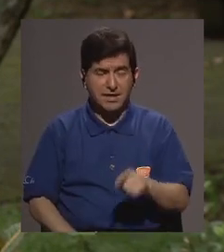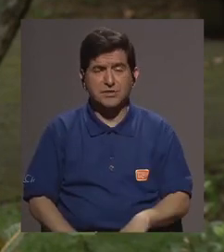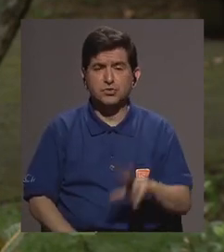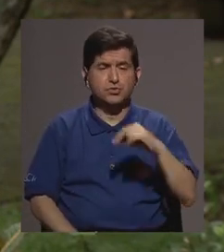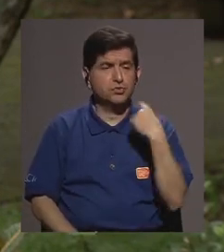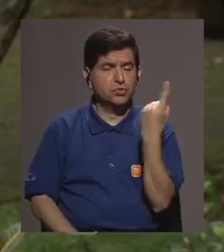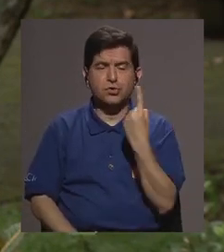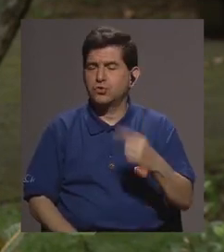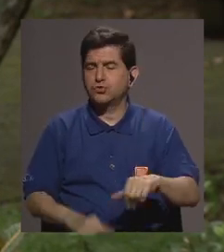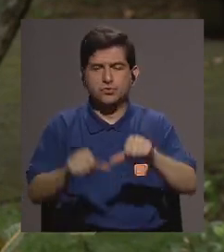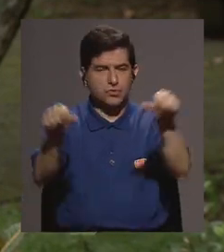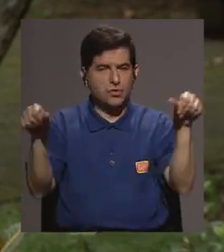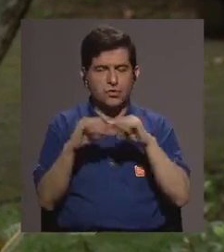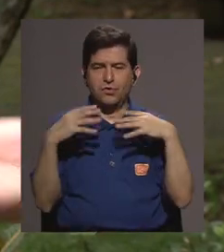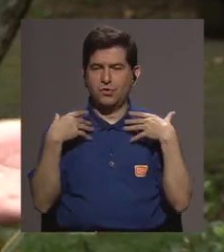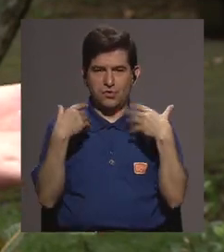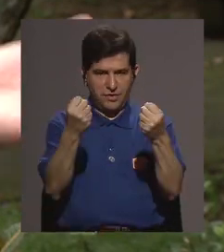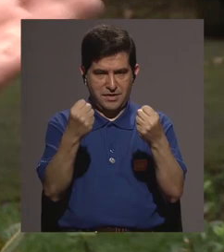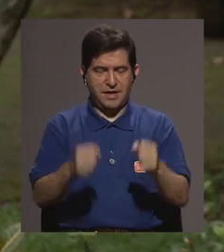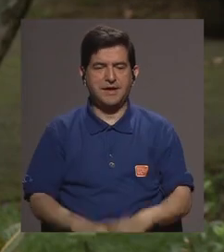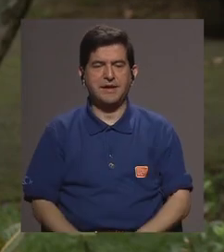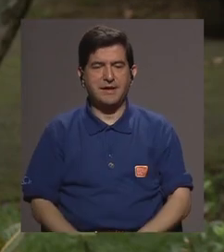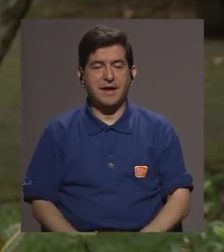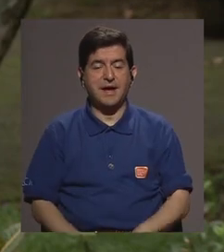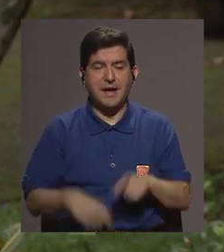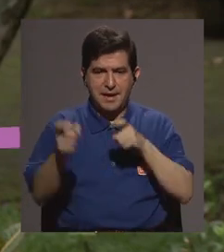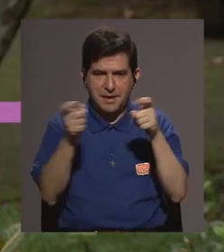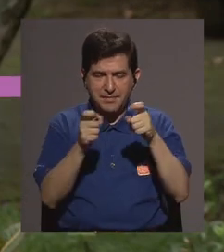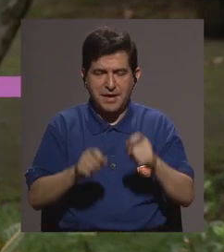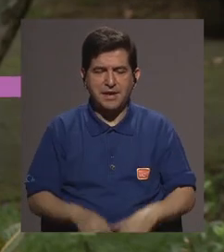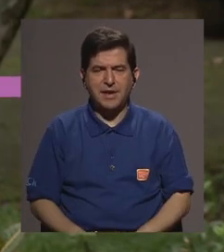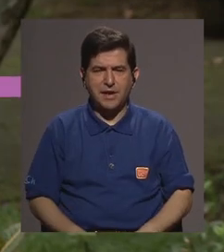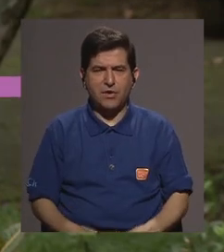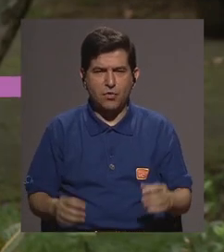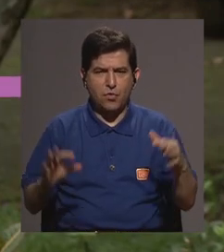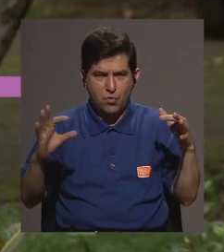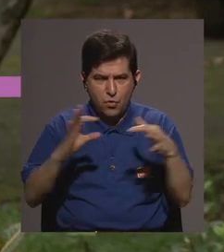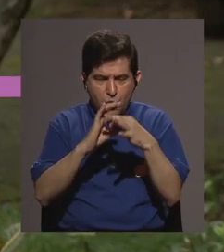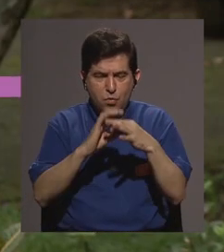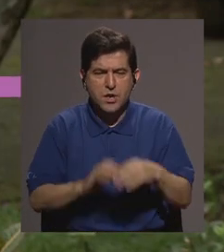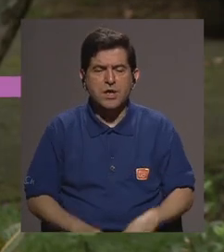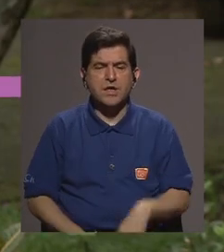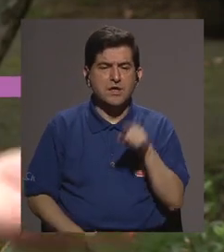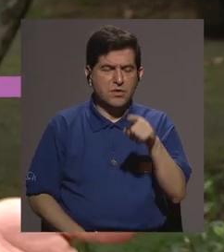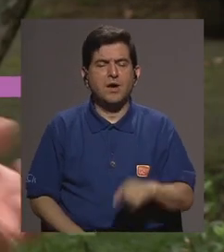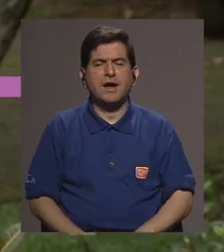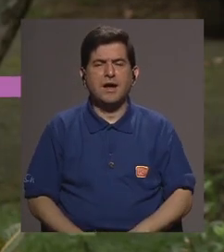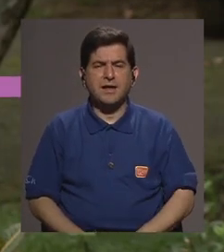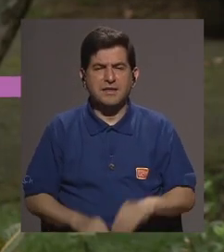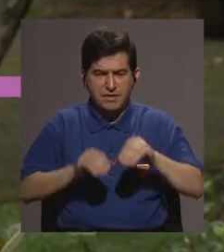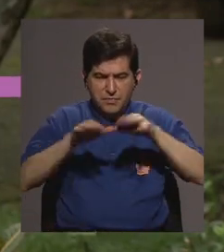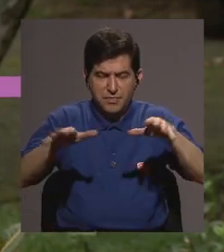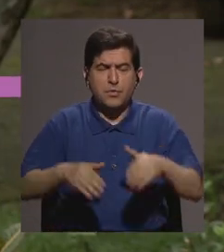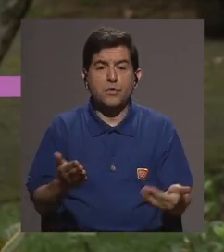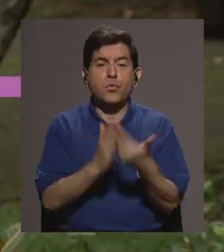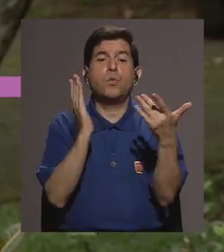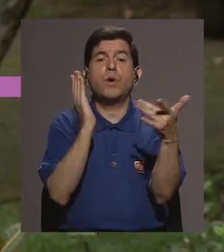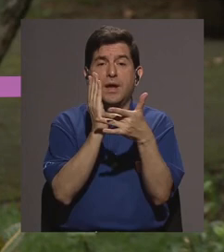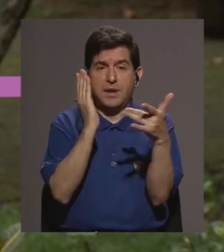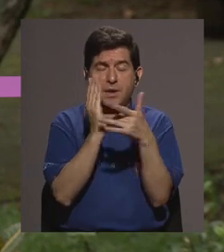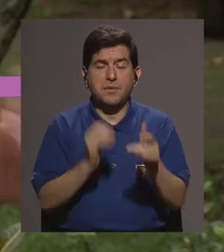mucho más allá del sector salud bueno primero manejo integrado de vectores es decir estamos trayendo nuevas tecnologías estamos trayendo